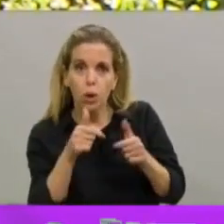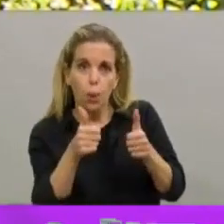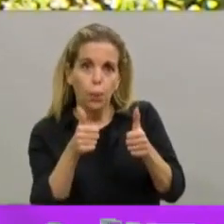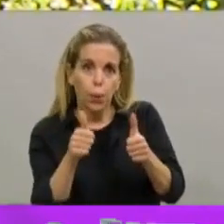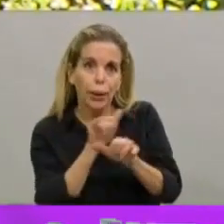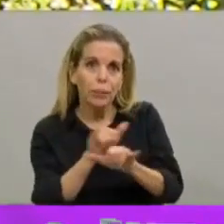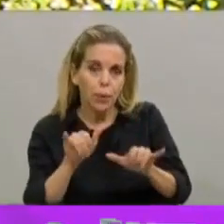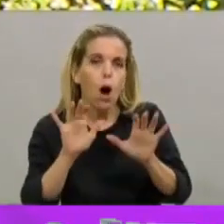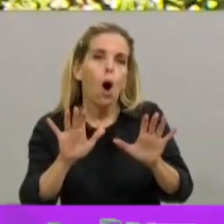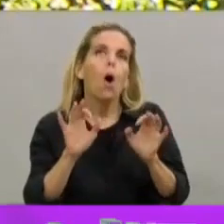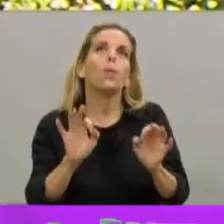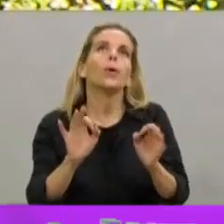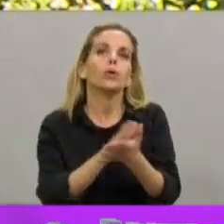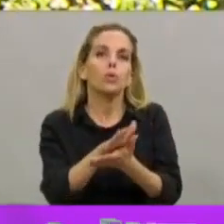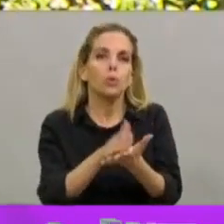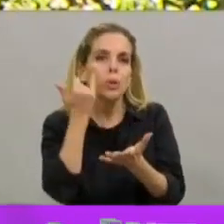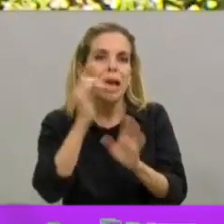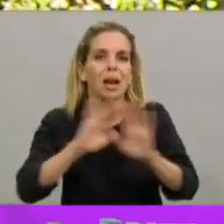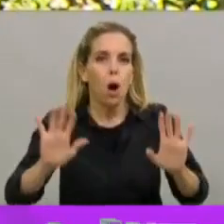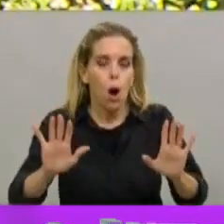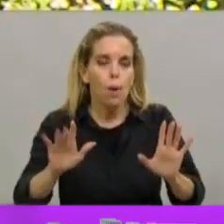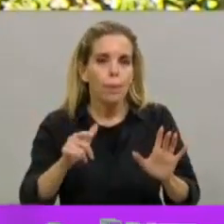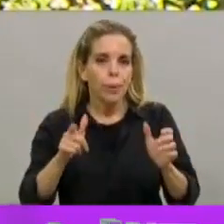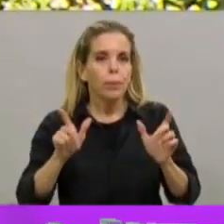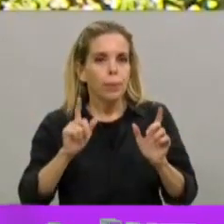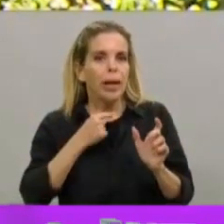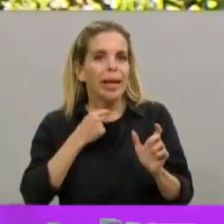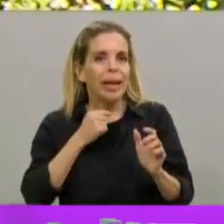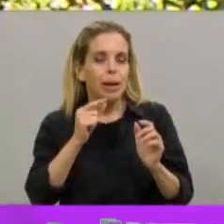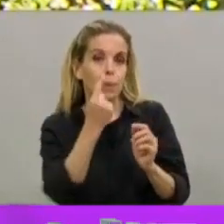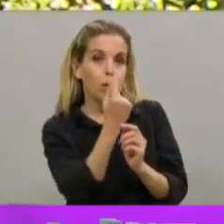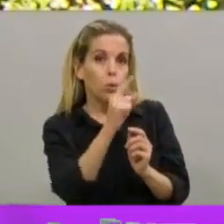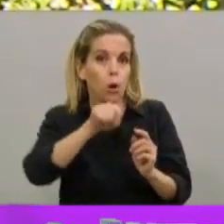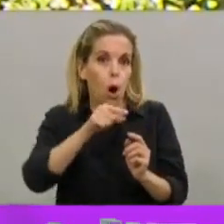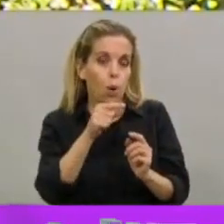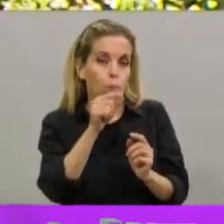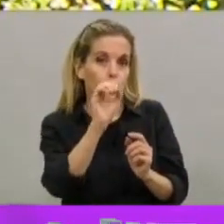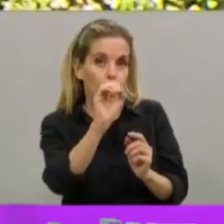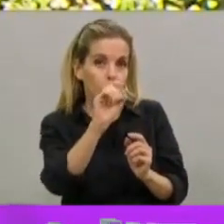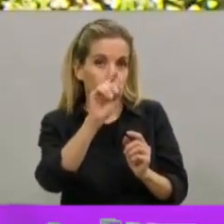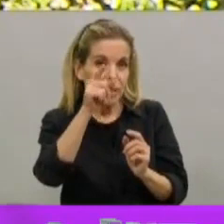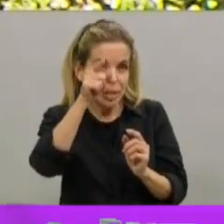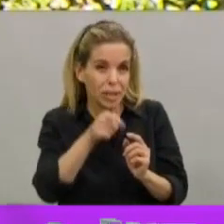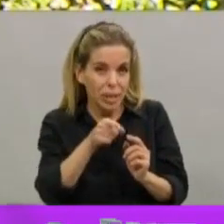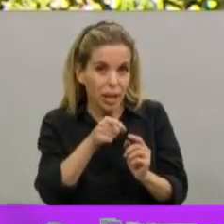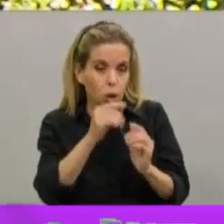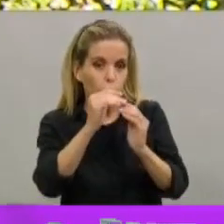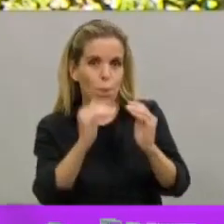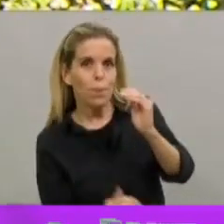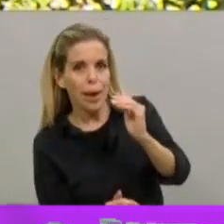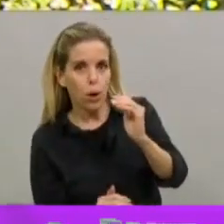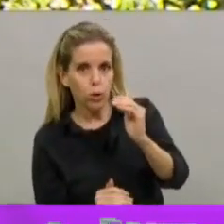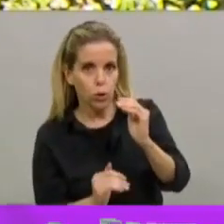obviamente no para cantar victoria, porque lo que estamos buscando es que baje de 1, porque con esta R los casos suben,